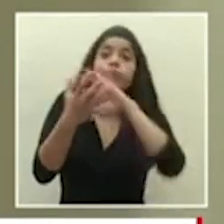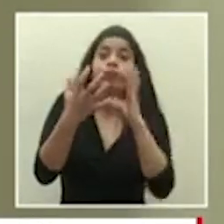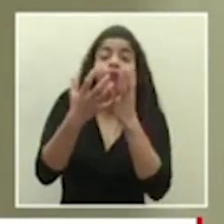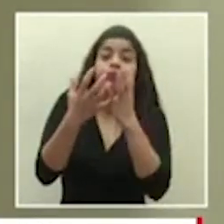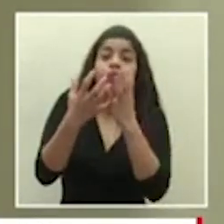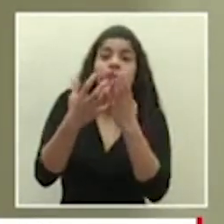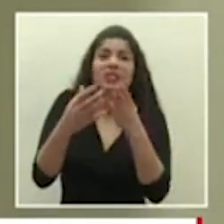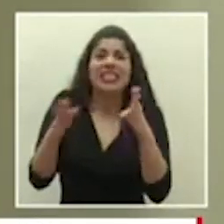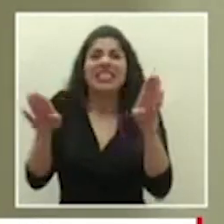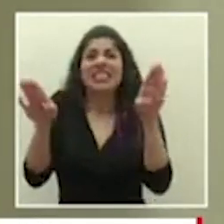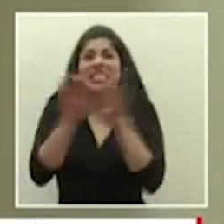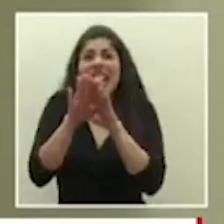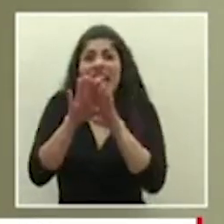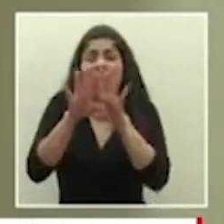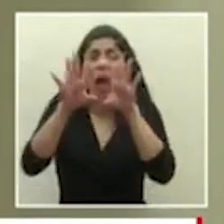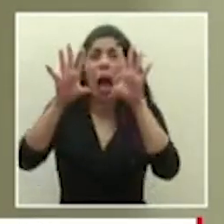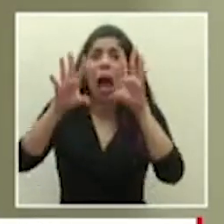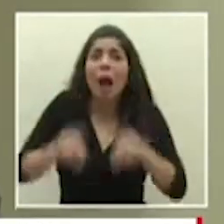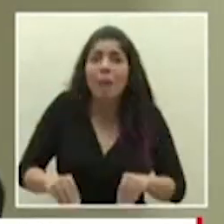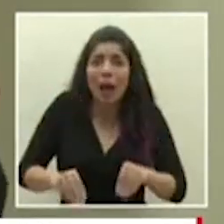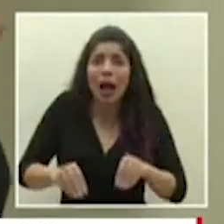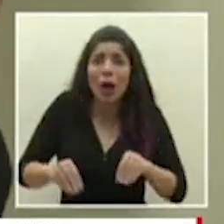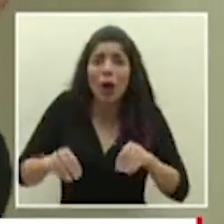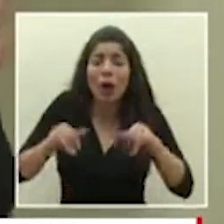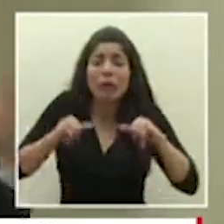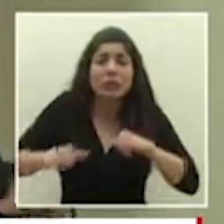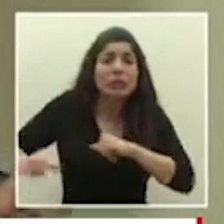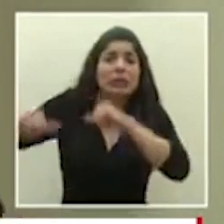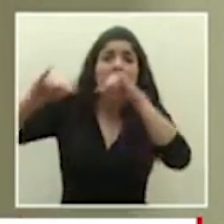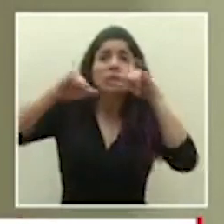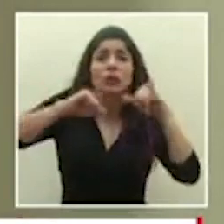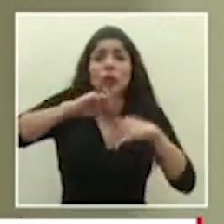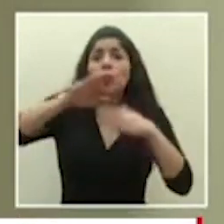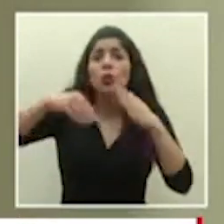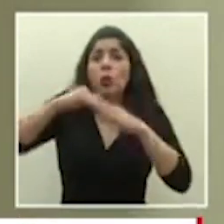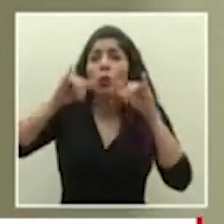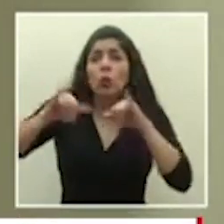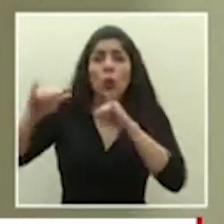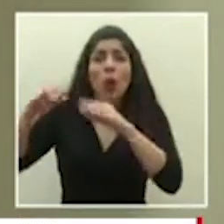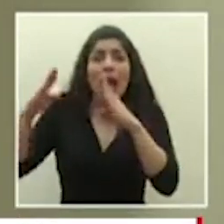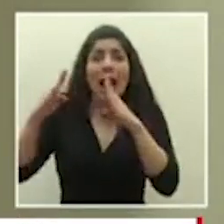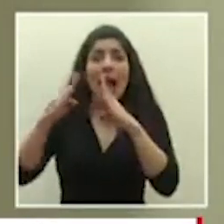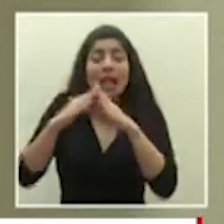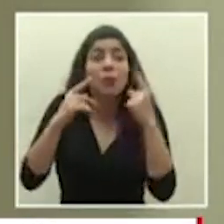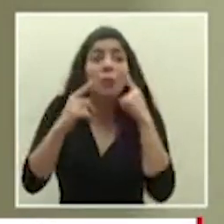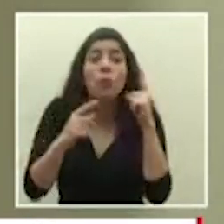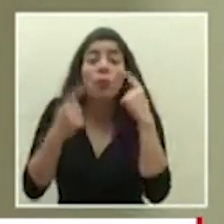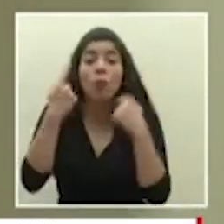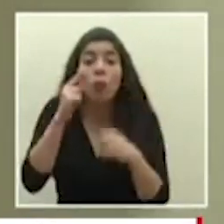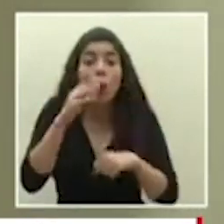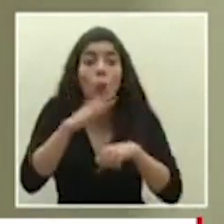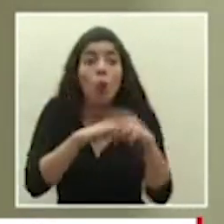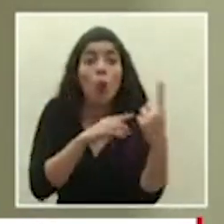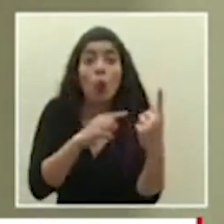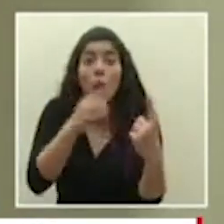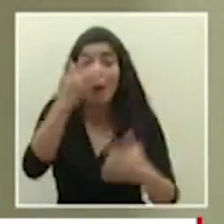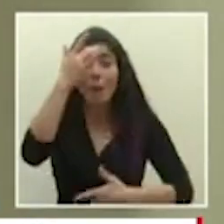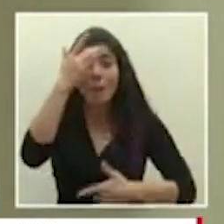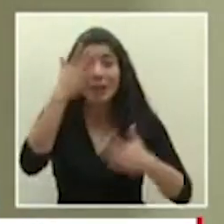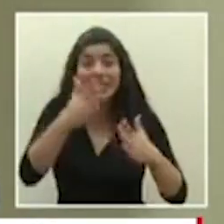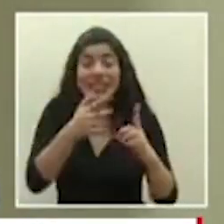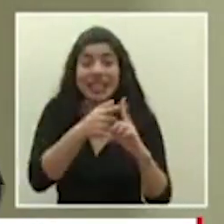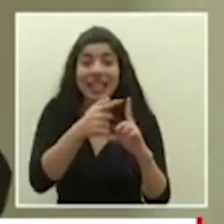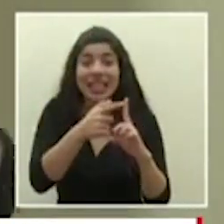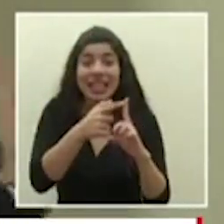se apagó se sincronizó de que todo el mundo estuviera en su casa por un paciente que se que se